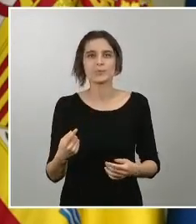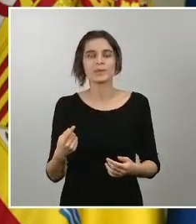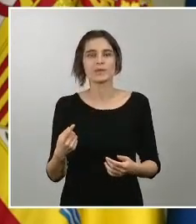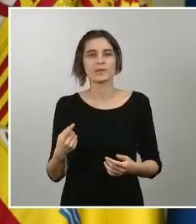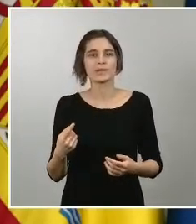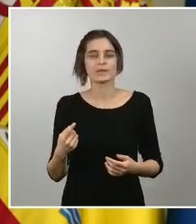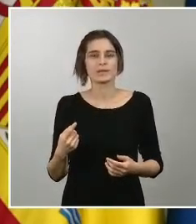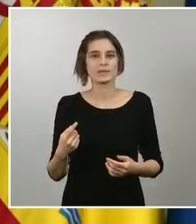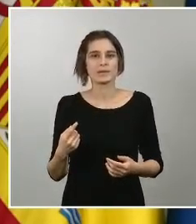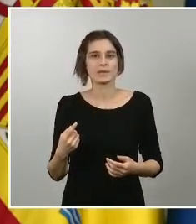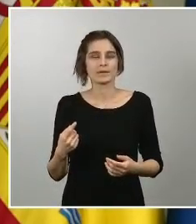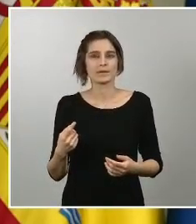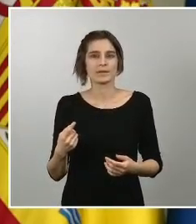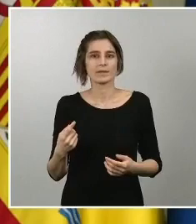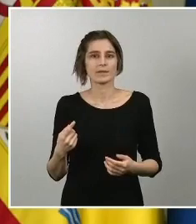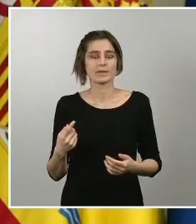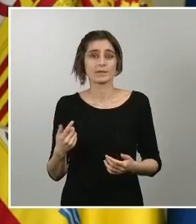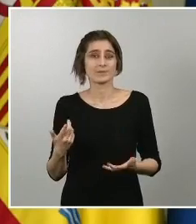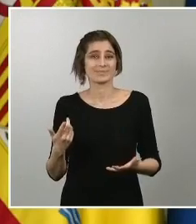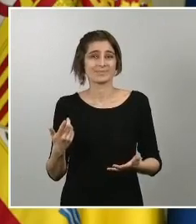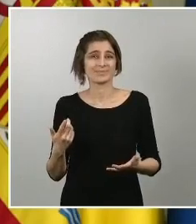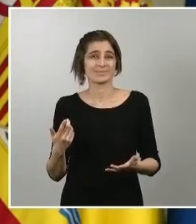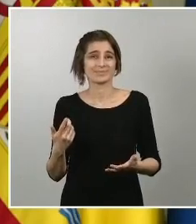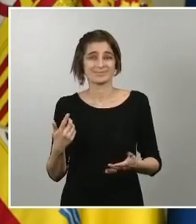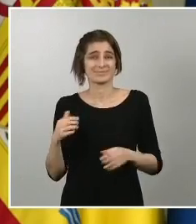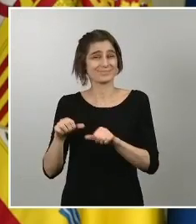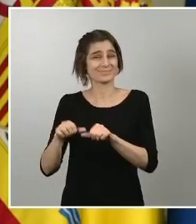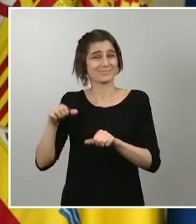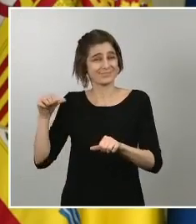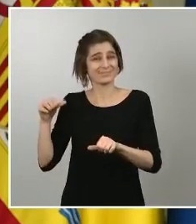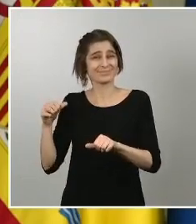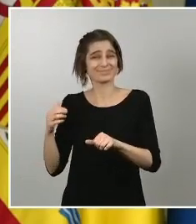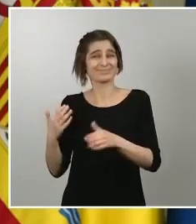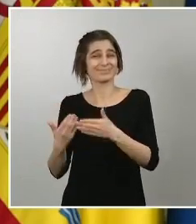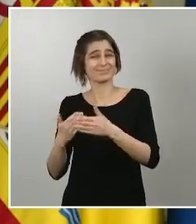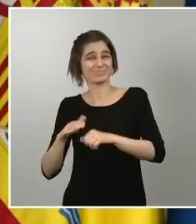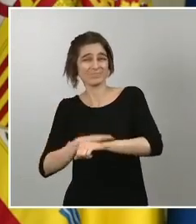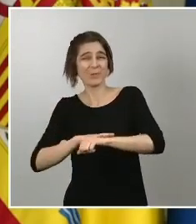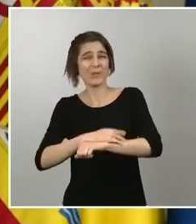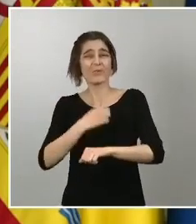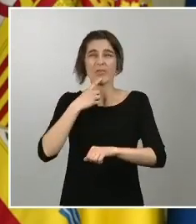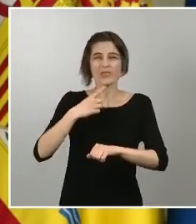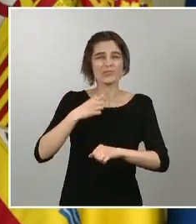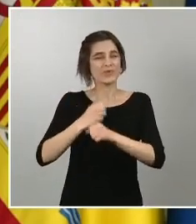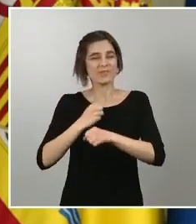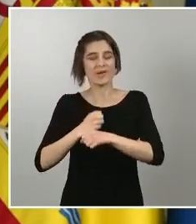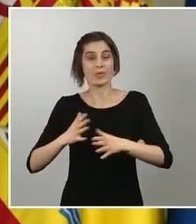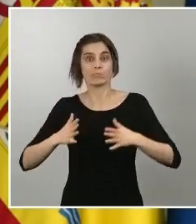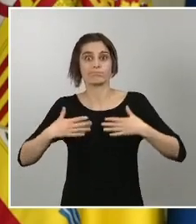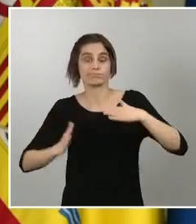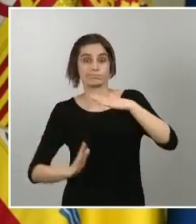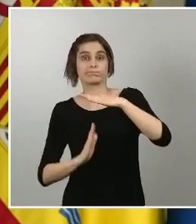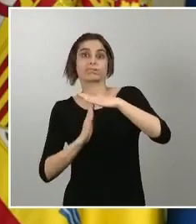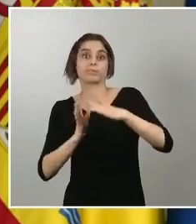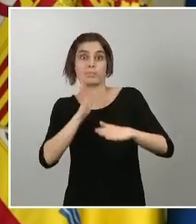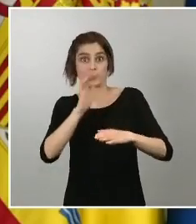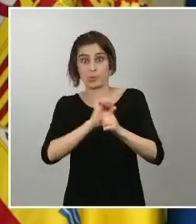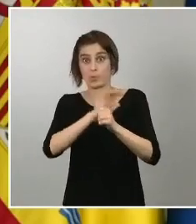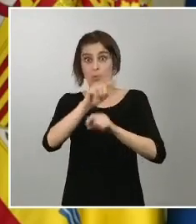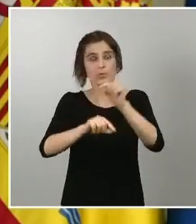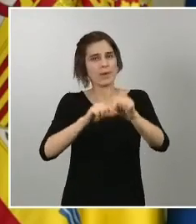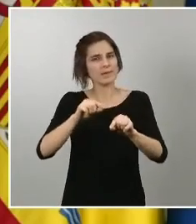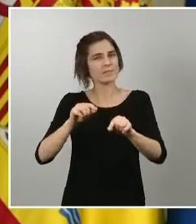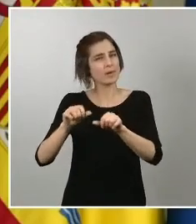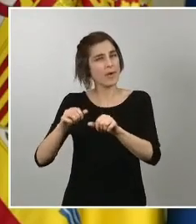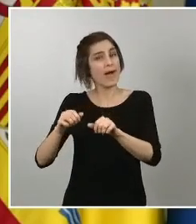con una grave crisis sanitaria la acción de gobierno pero siempre veníamos trabajando en la idea de implementar en nuestro